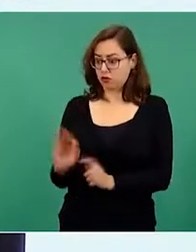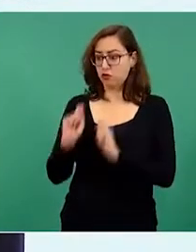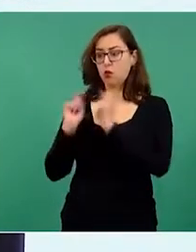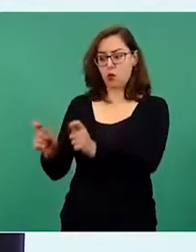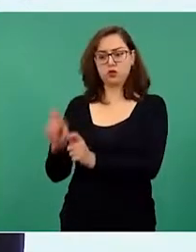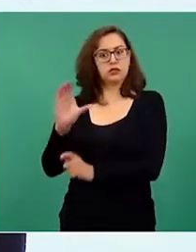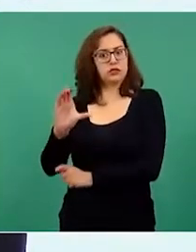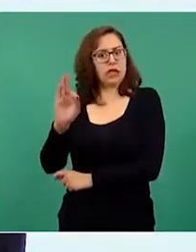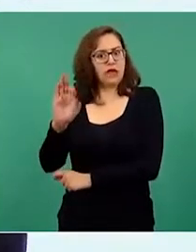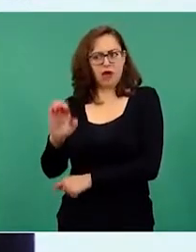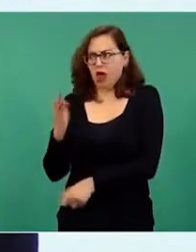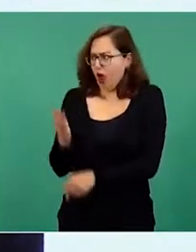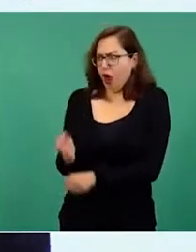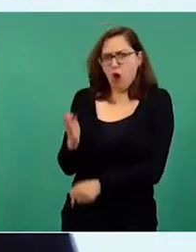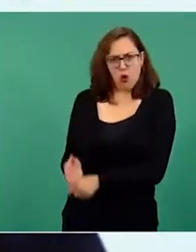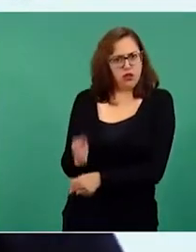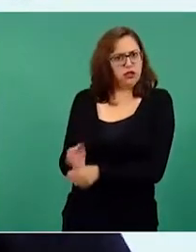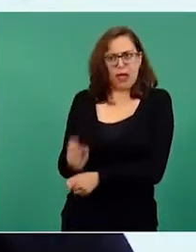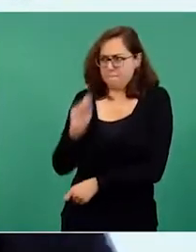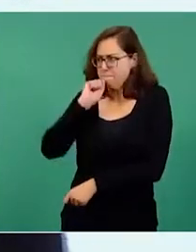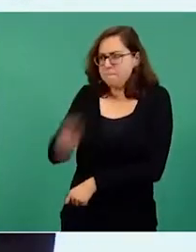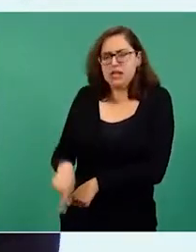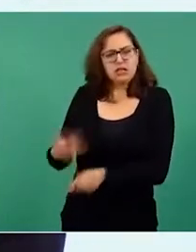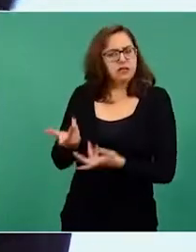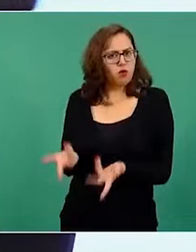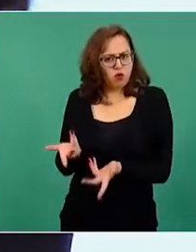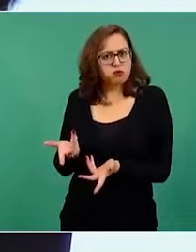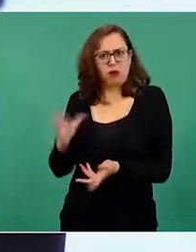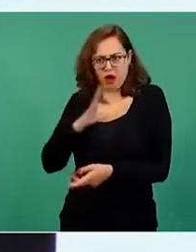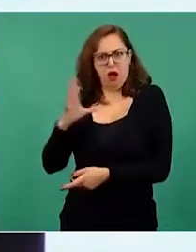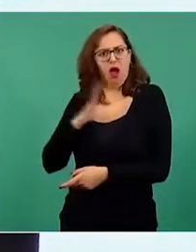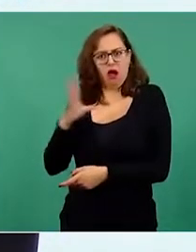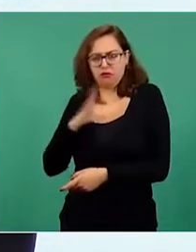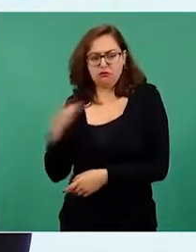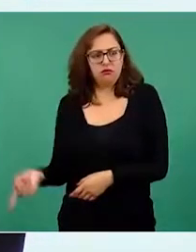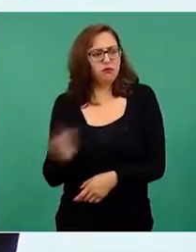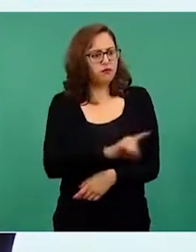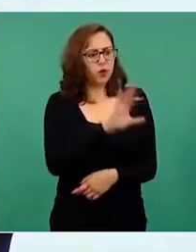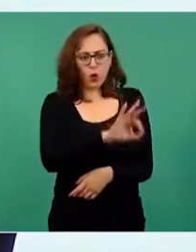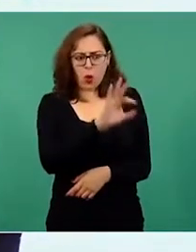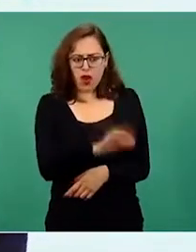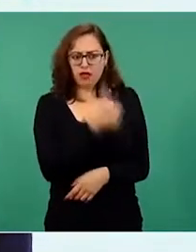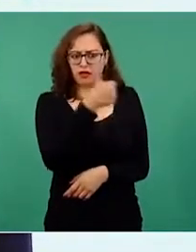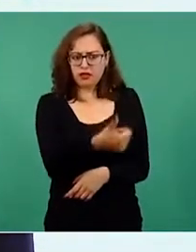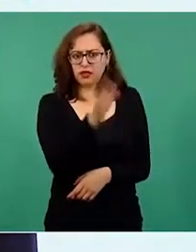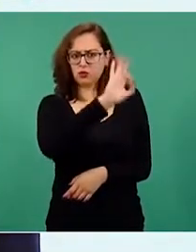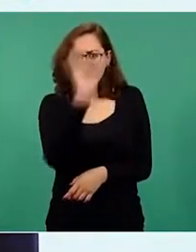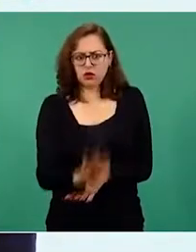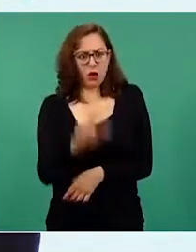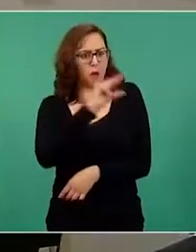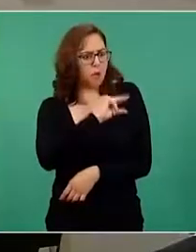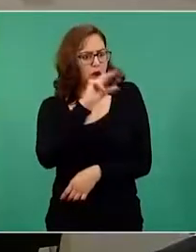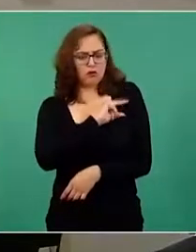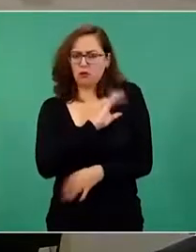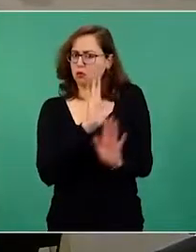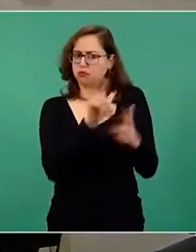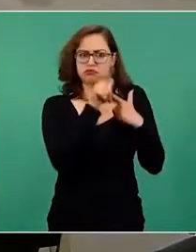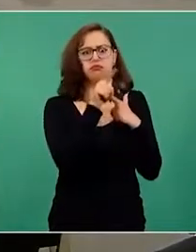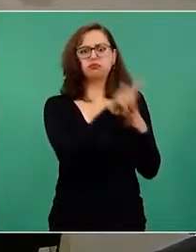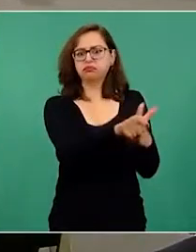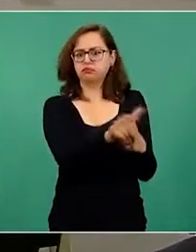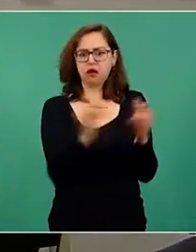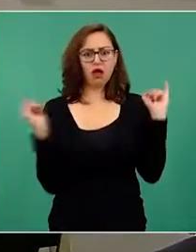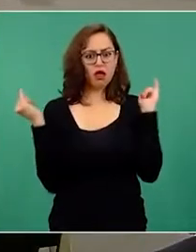es producida por la Comisión Federal de Electricidad y el 46 por ciento por las empresas privadas.